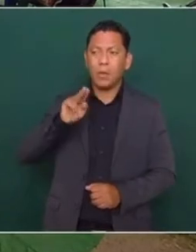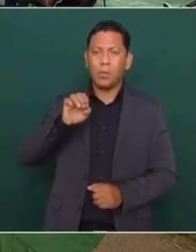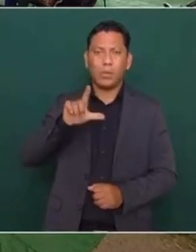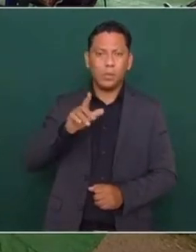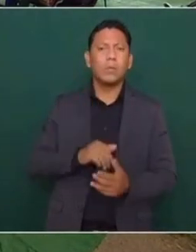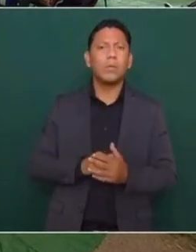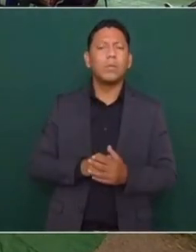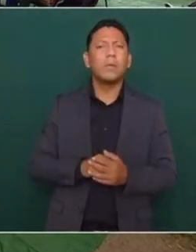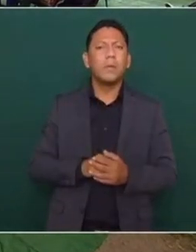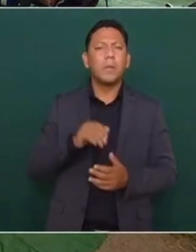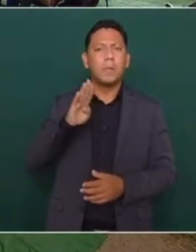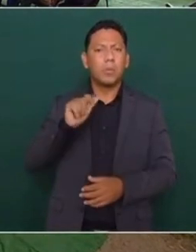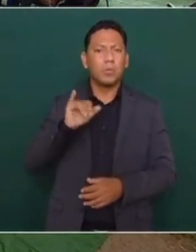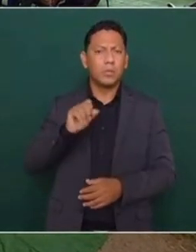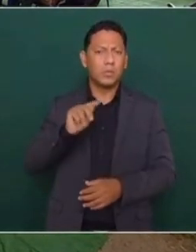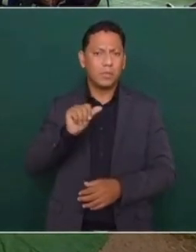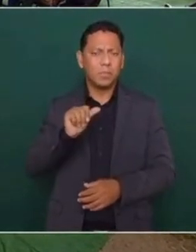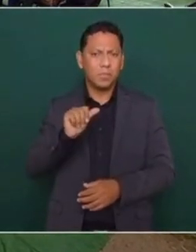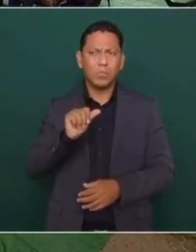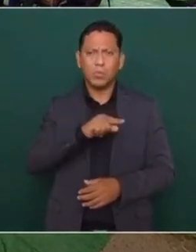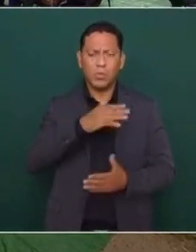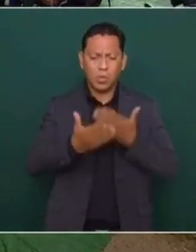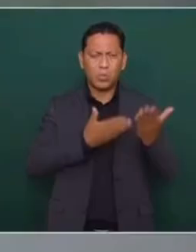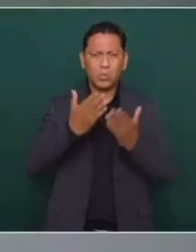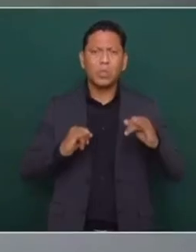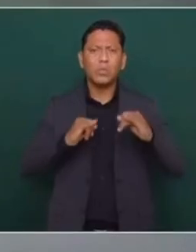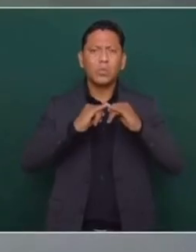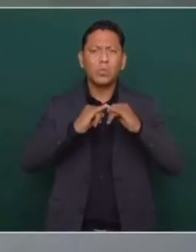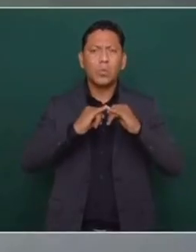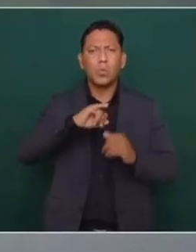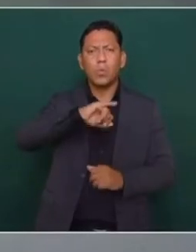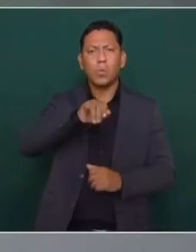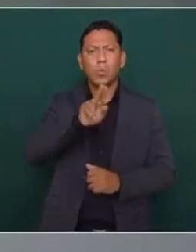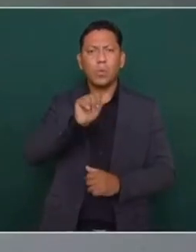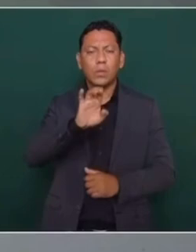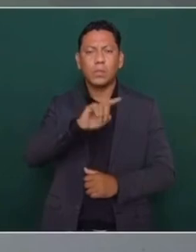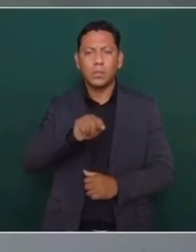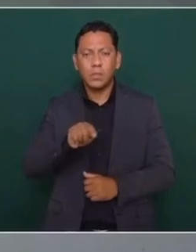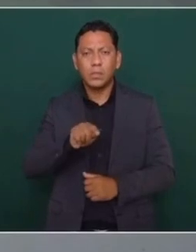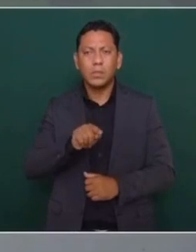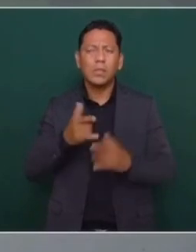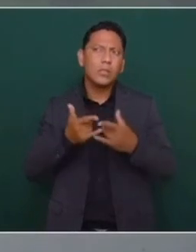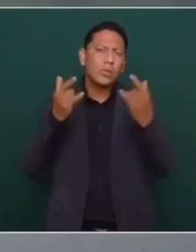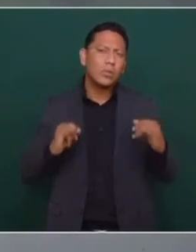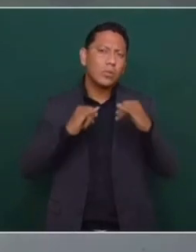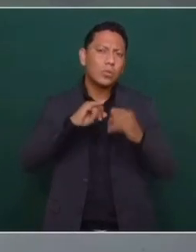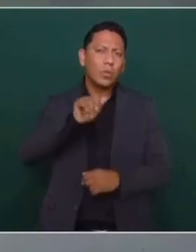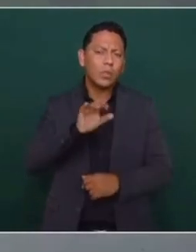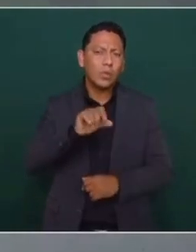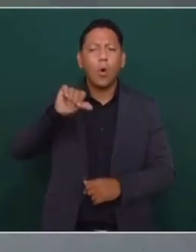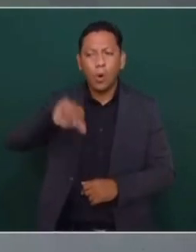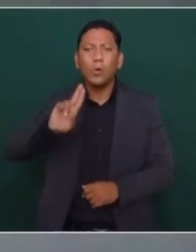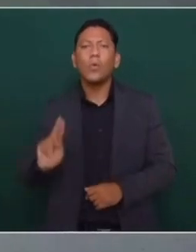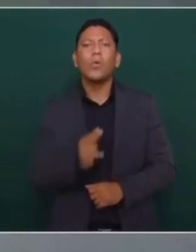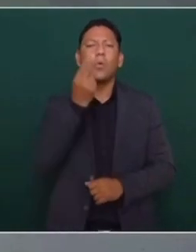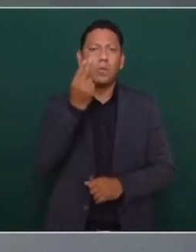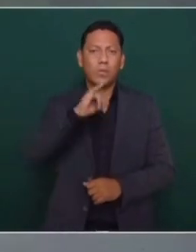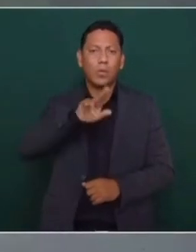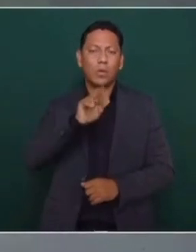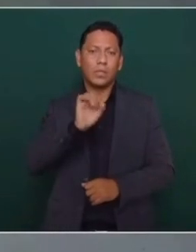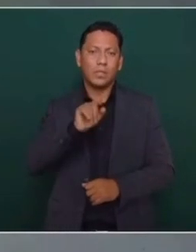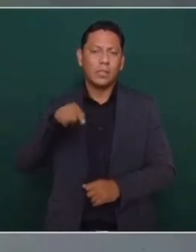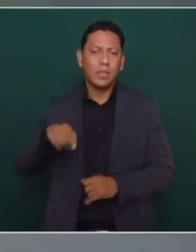Bartlett, Bautista, estudió en el Instituto Juárez. La historia del Instituto Juárez, hoy Universidad Juárez, es